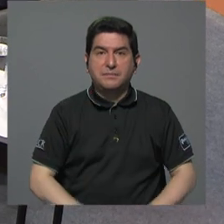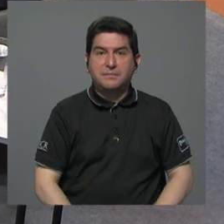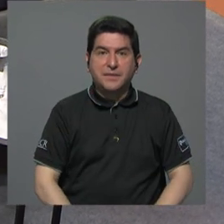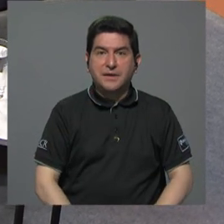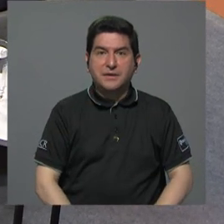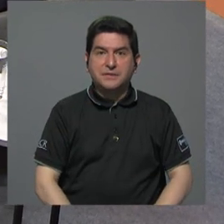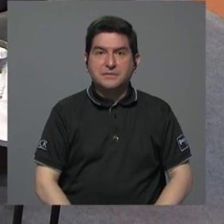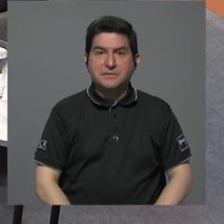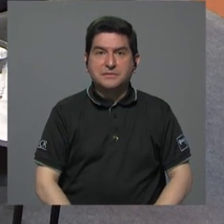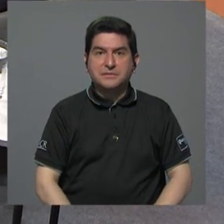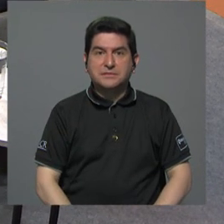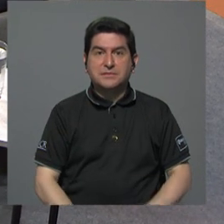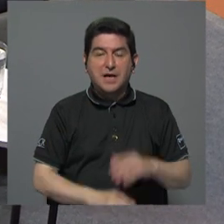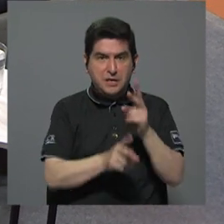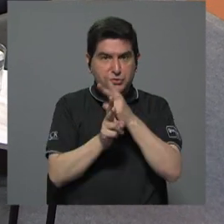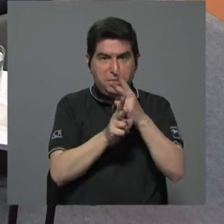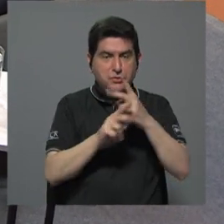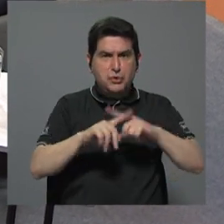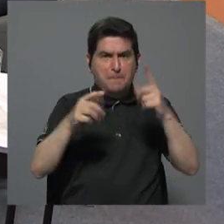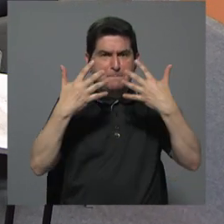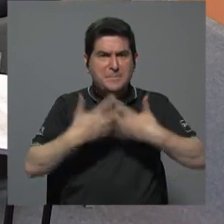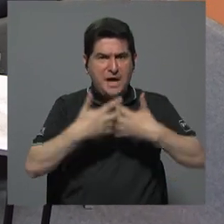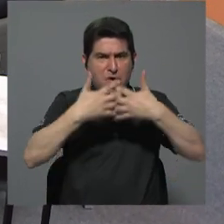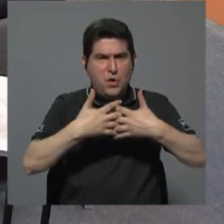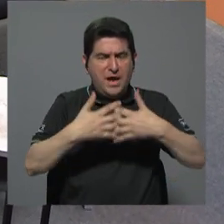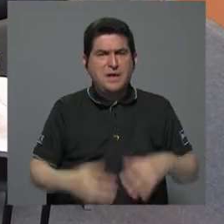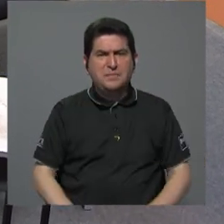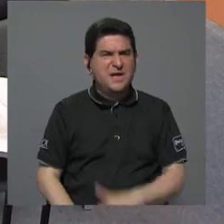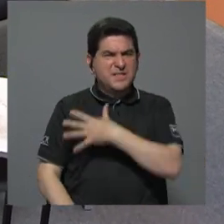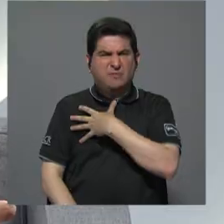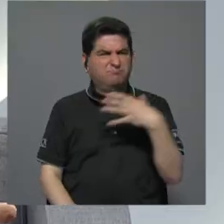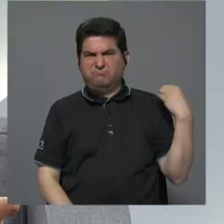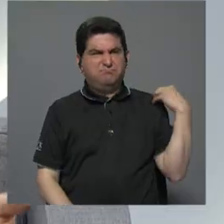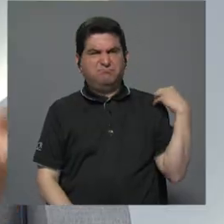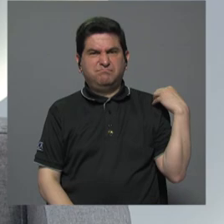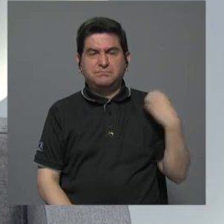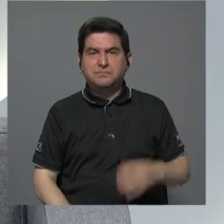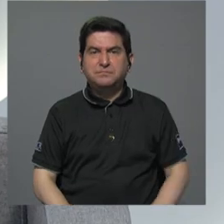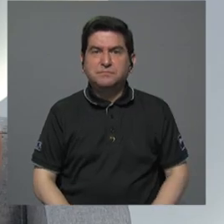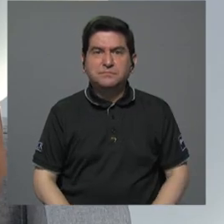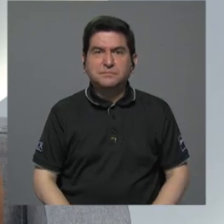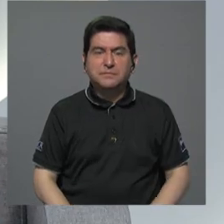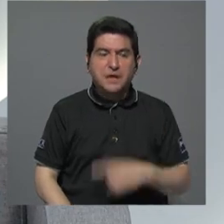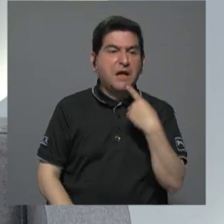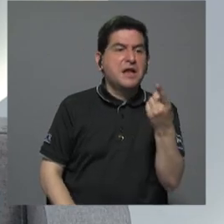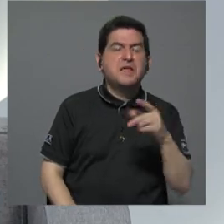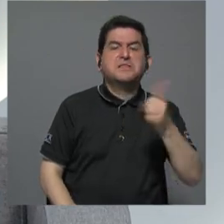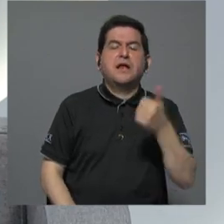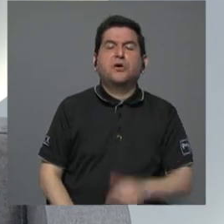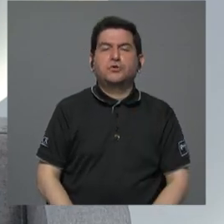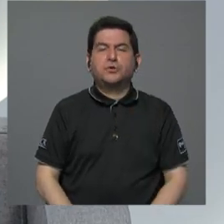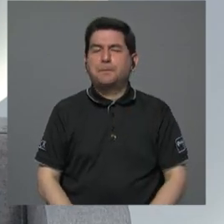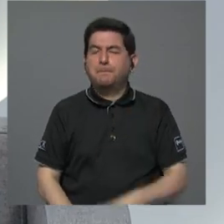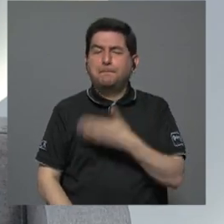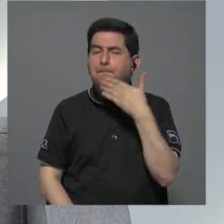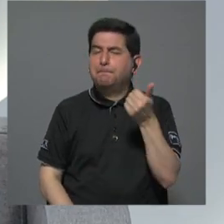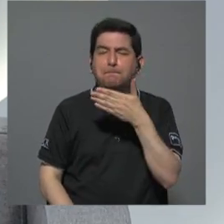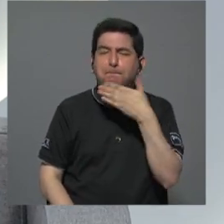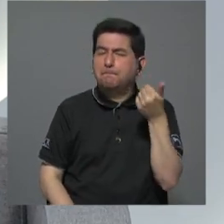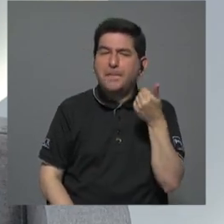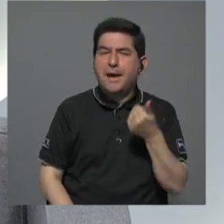por parte de la empresa supervisora pero a la empresa que está supervisando no le gusta y entonces le dice a la otra bueno, mira, mejor